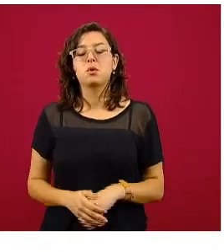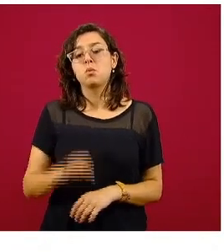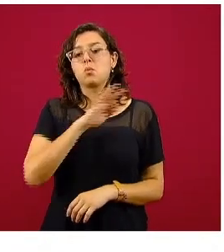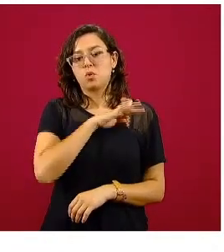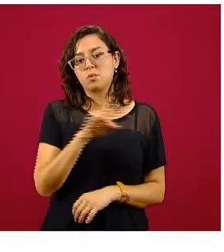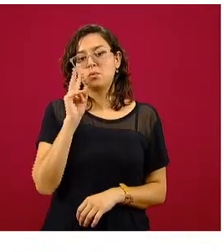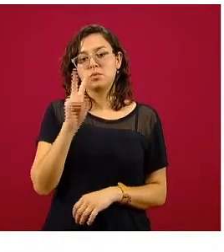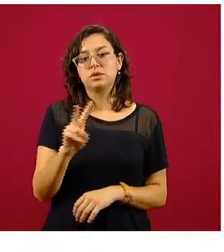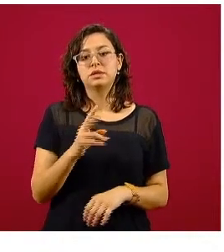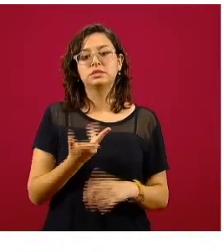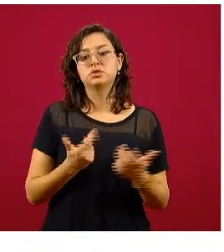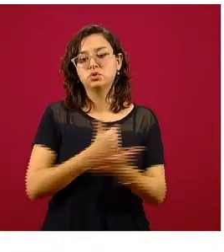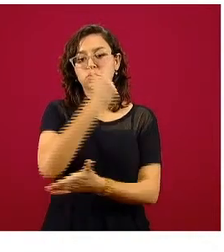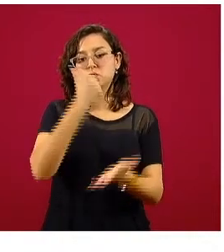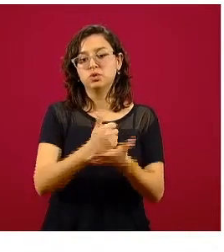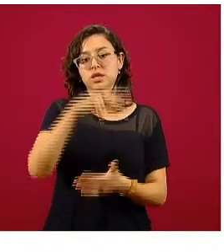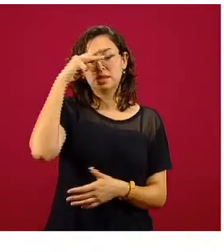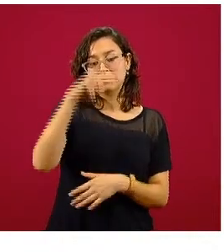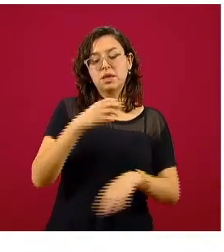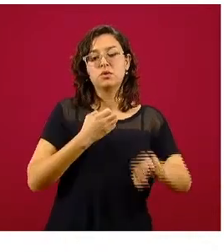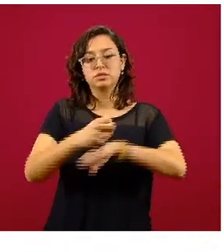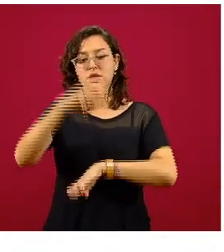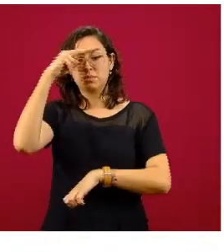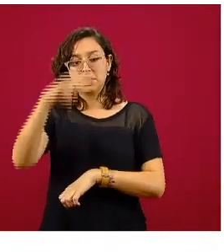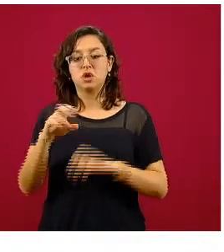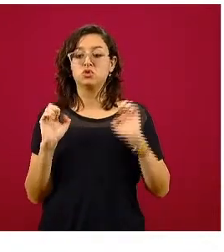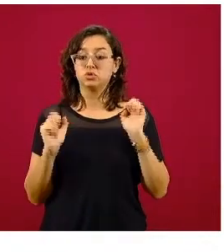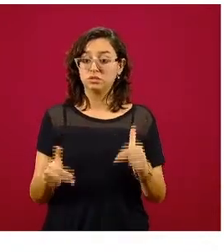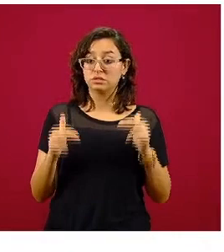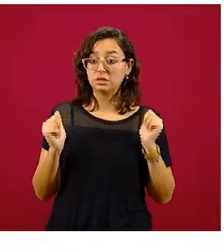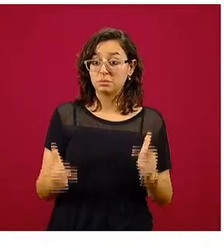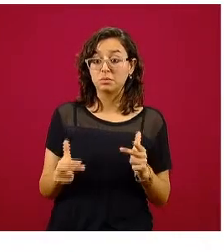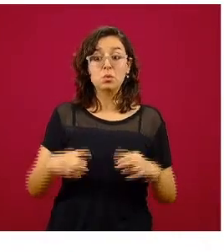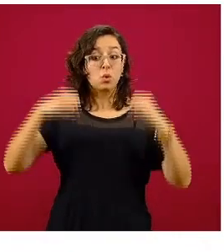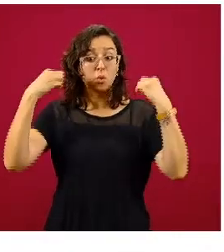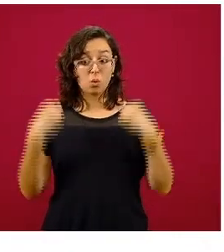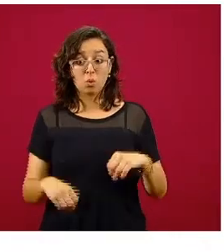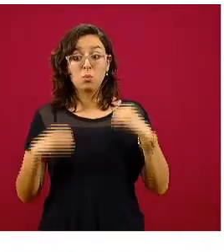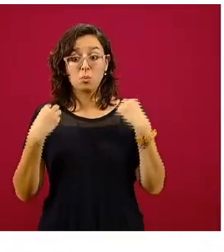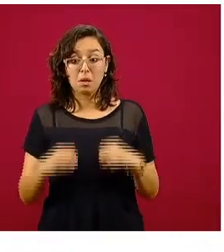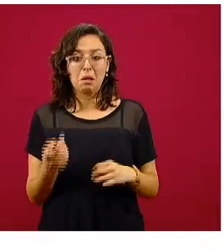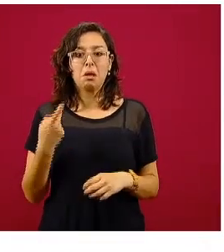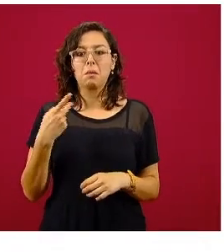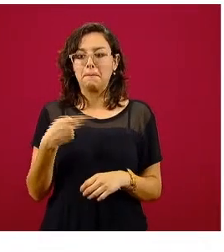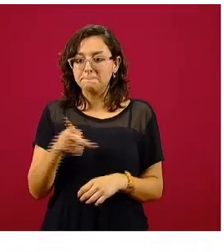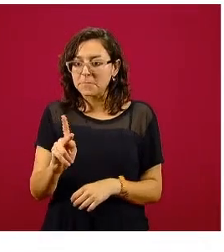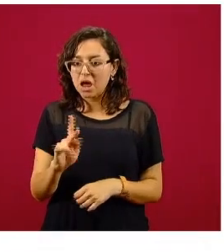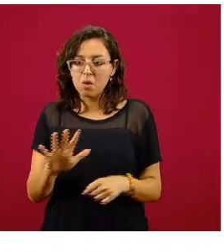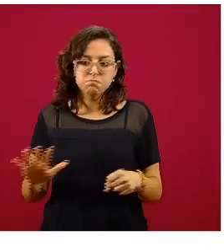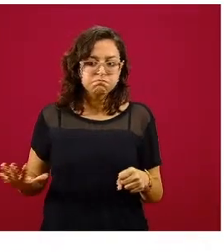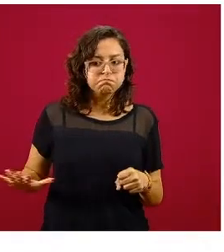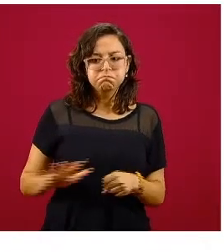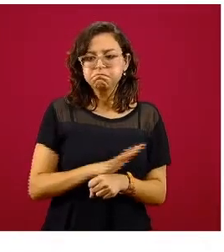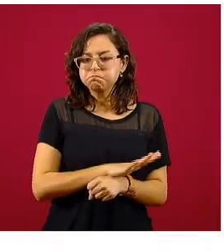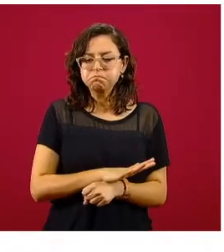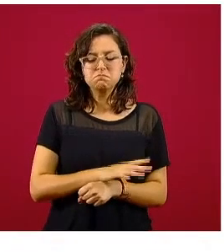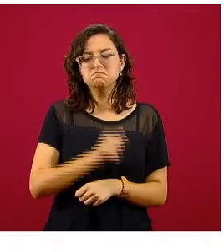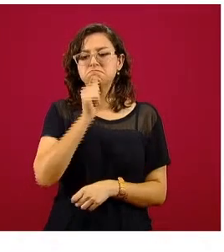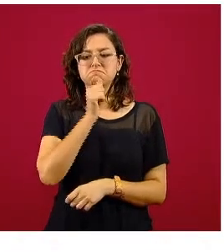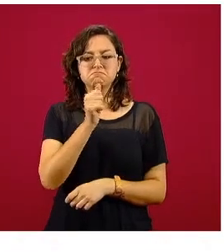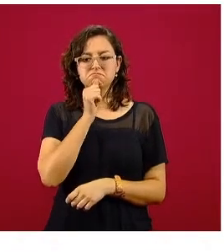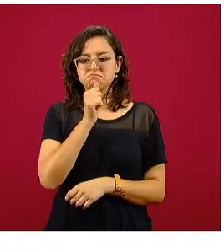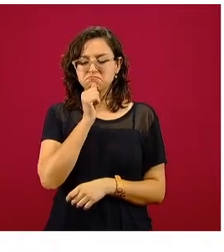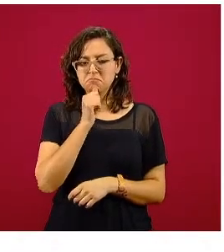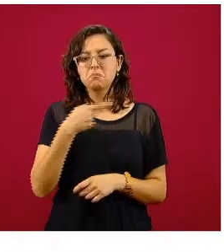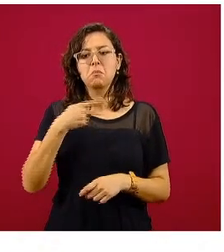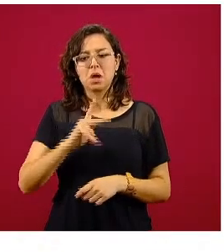que Ciudad de México, Estado de México, Chiapas, han tenido una ocupación importante. Sin embargo, el balance final y de cada día